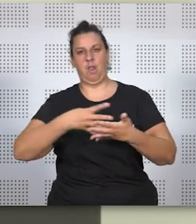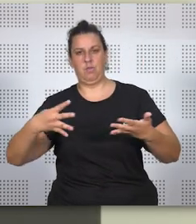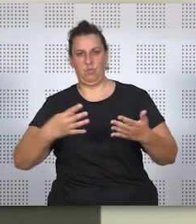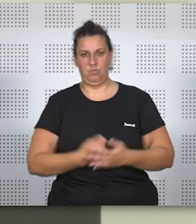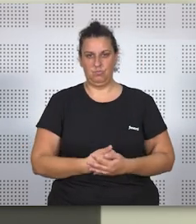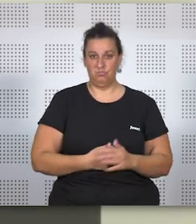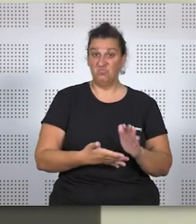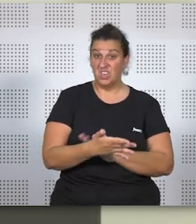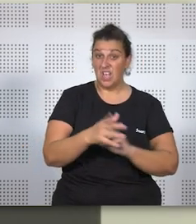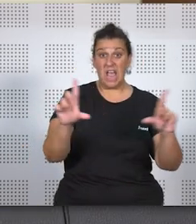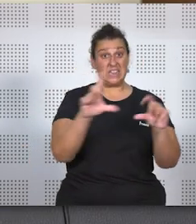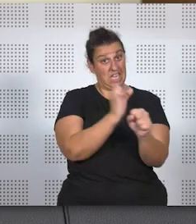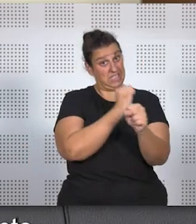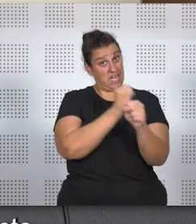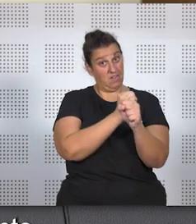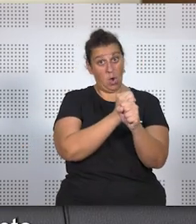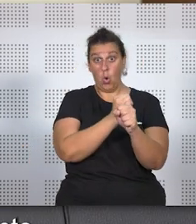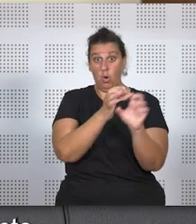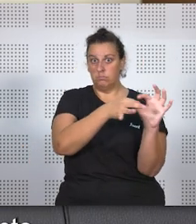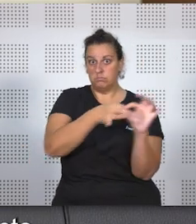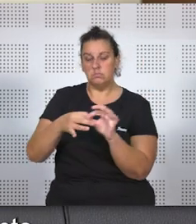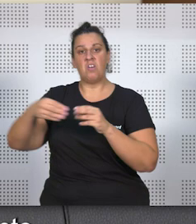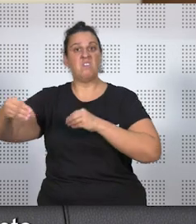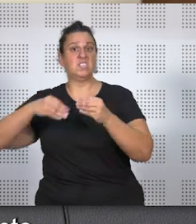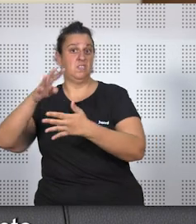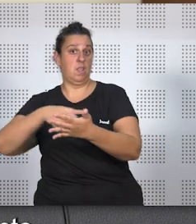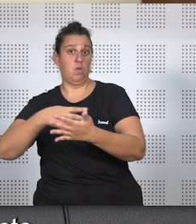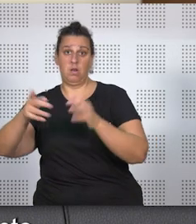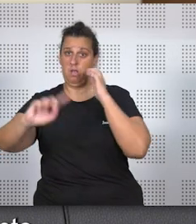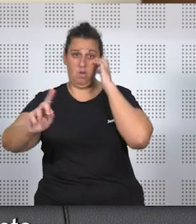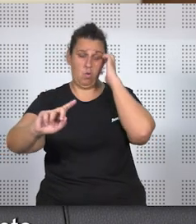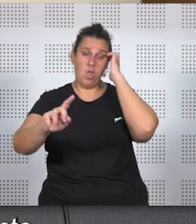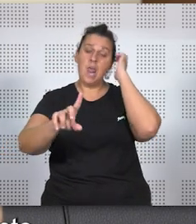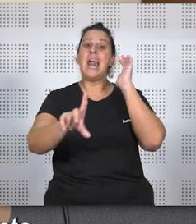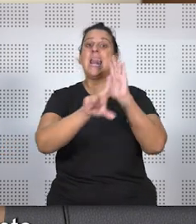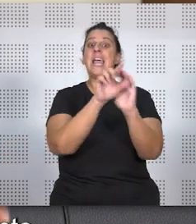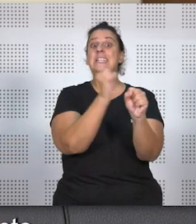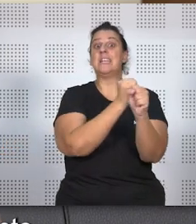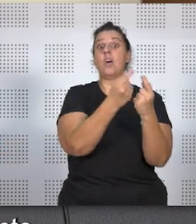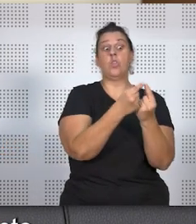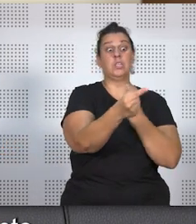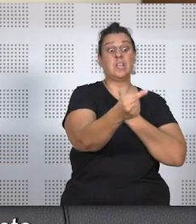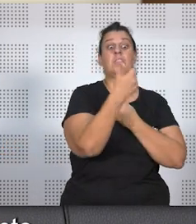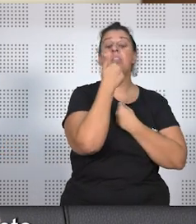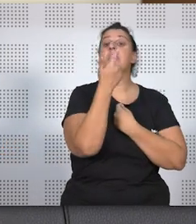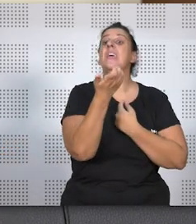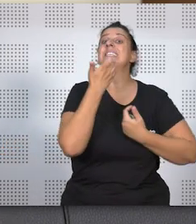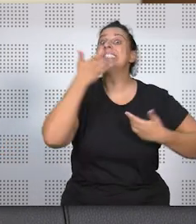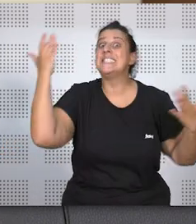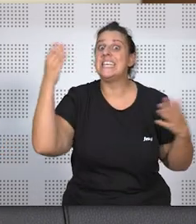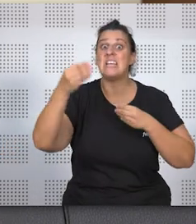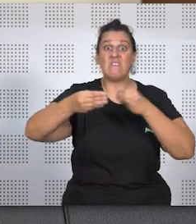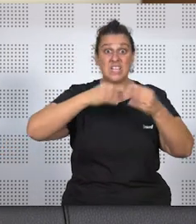es sinónimo teletrabajo de flexibilidad horaria. De hecho la ley de trabajo a distancia dice expresamente que si queremos flexibilidad horaria hay que